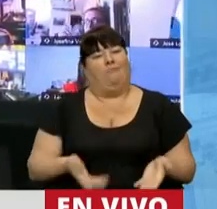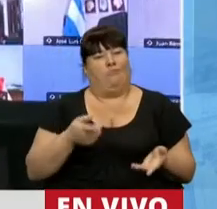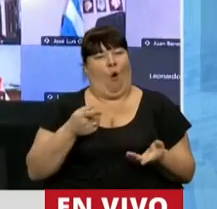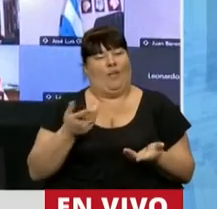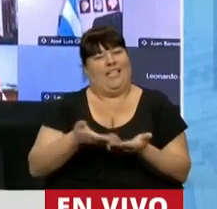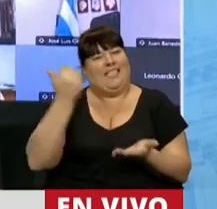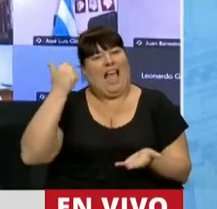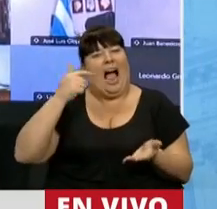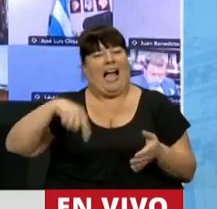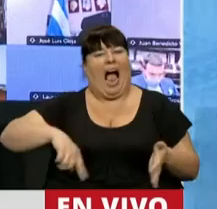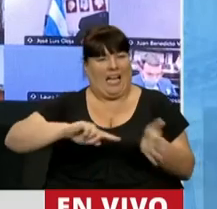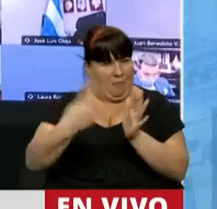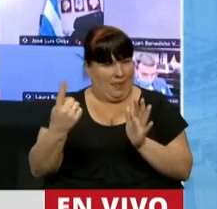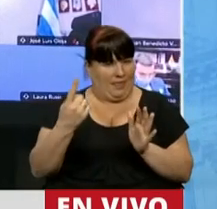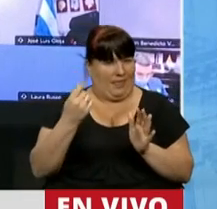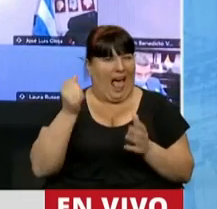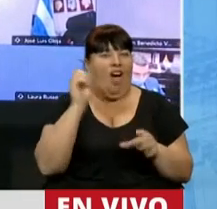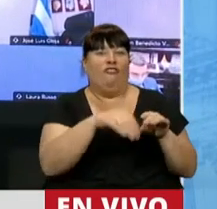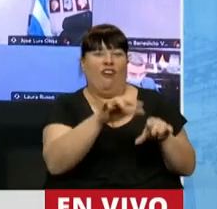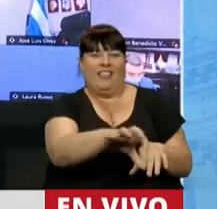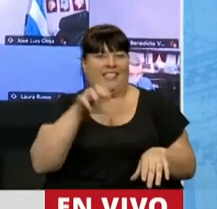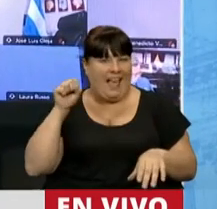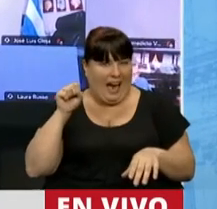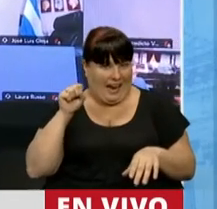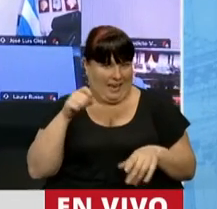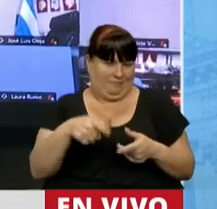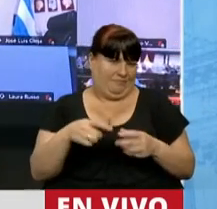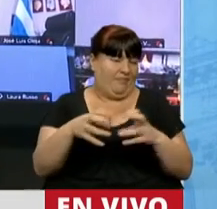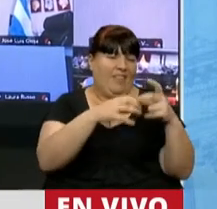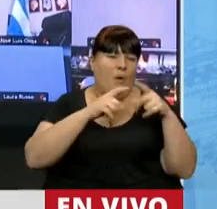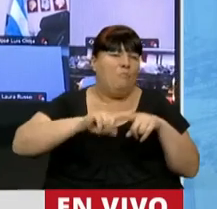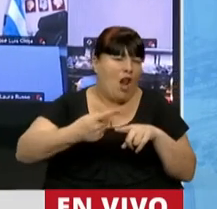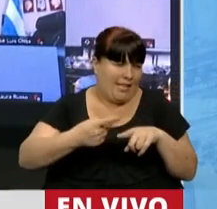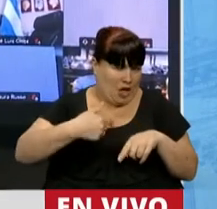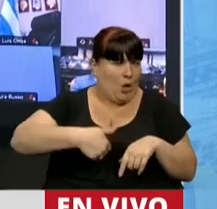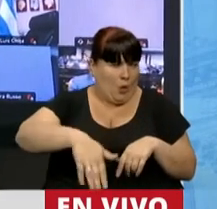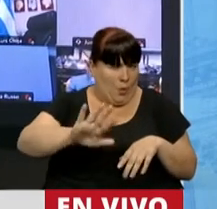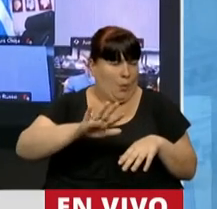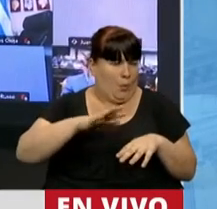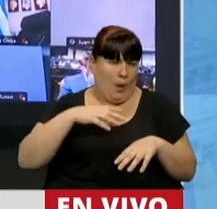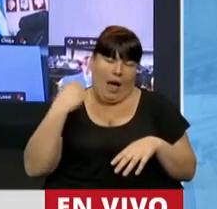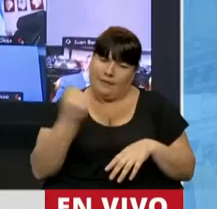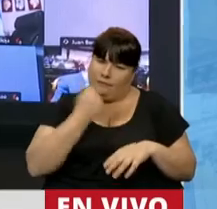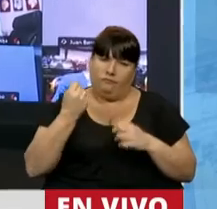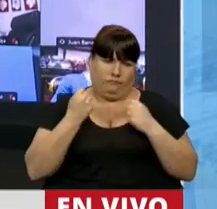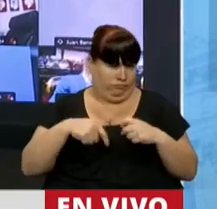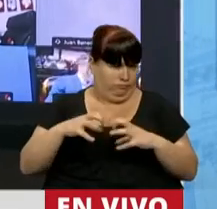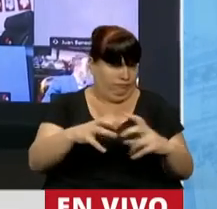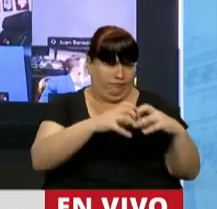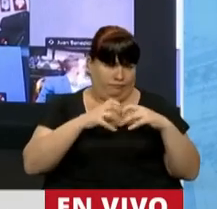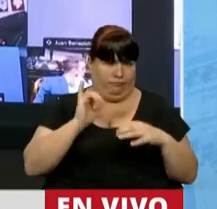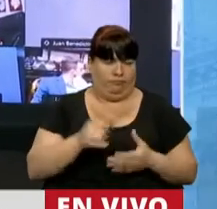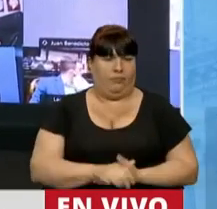para quitarle a la Ciudad de Buenos Aires los fondos de debate político que daremos con toda la intensidad y toda la fuerza.